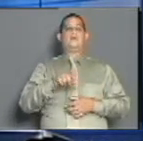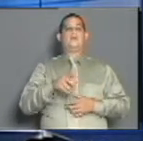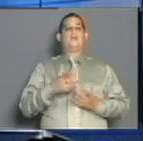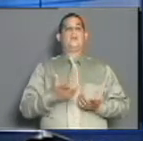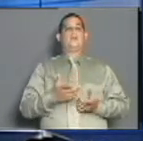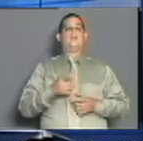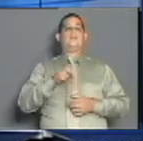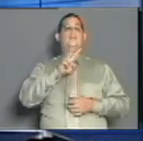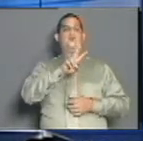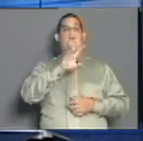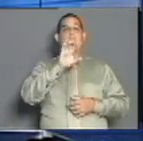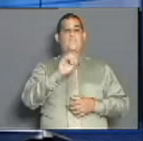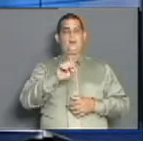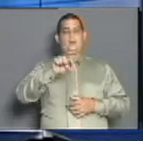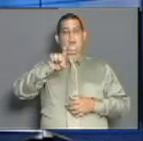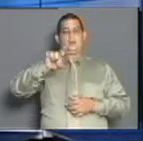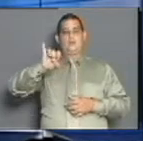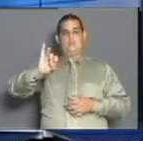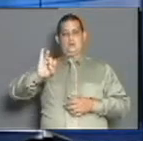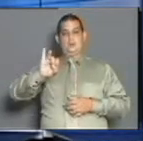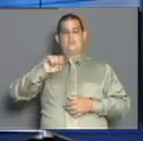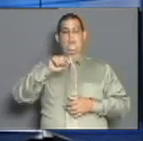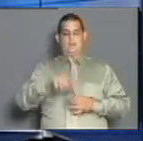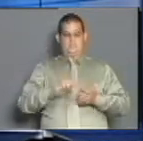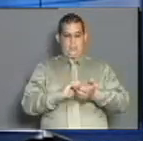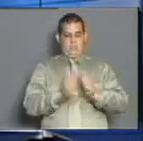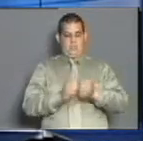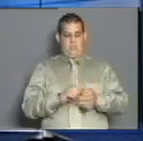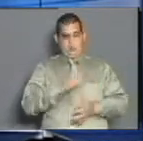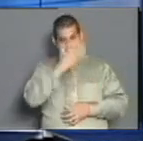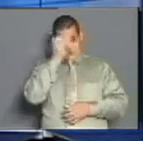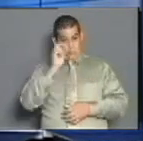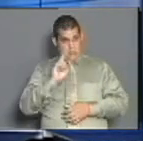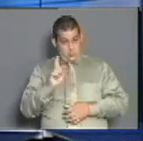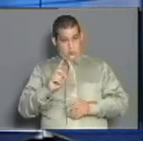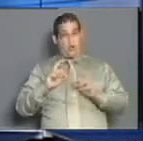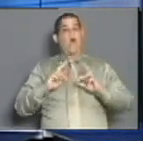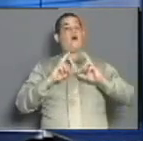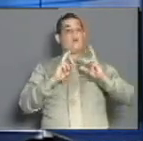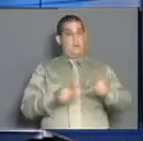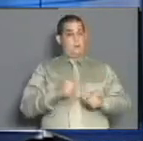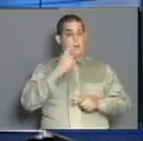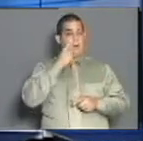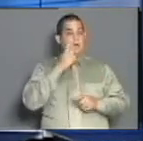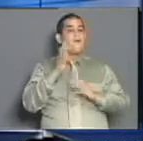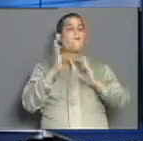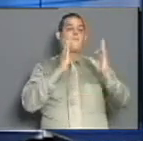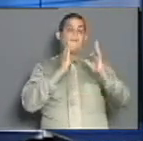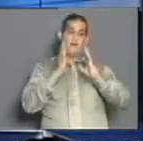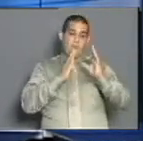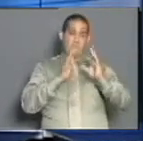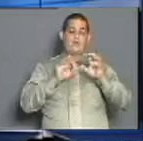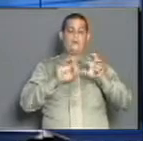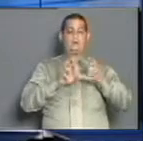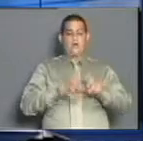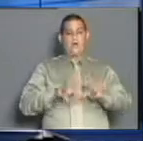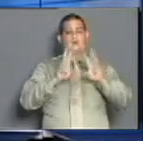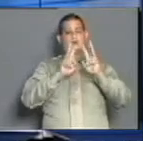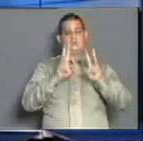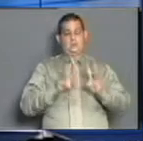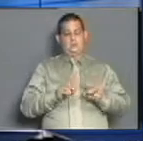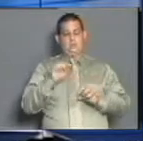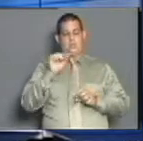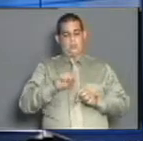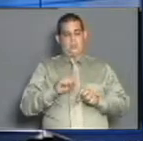Stadium en 2017. Terminamos, pero nunca se olvide que usted puede ver nuestras repeticiones tanto en Facebook como en YouTube y